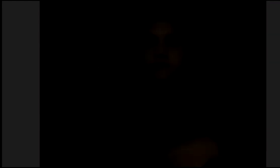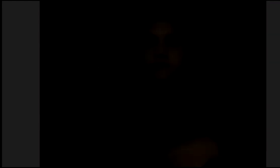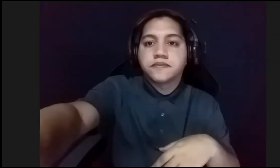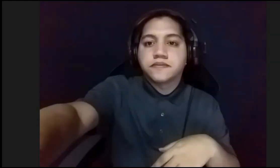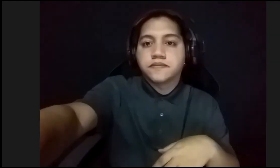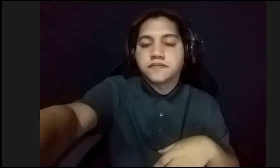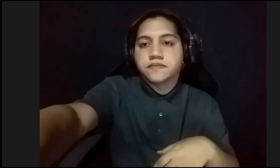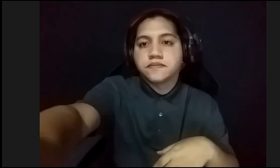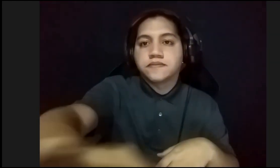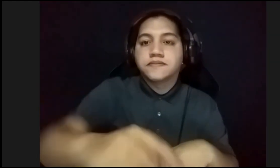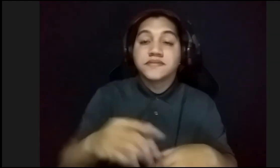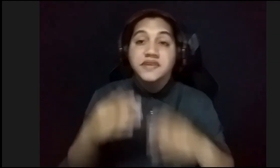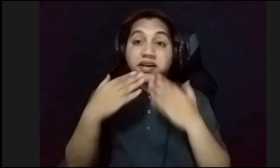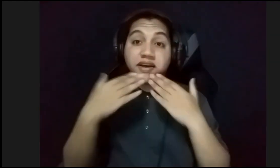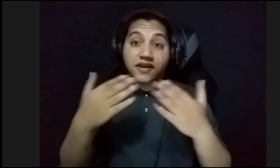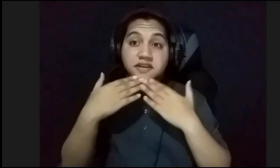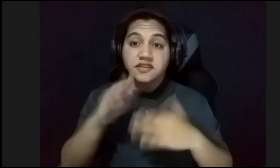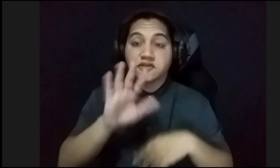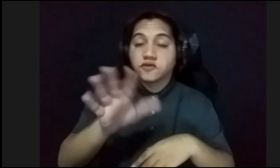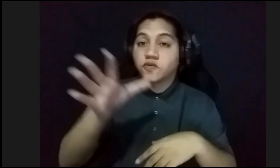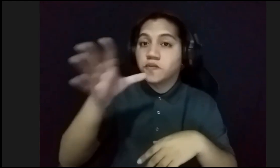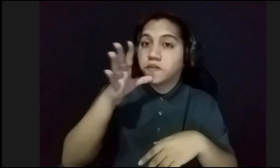agradecimiento, hacia su madre,